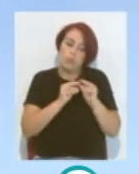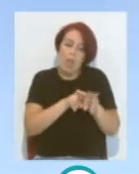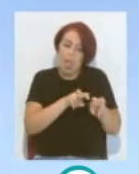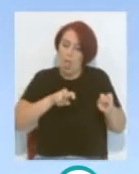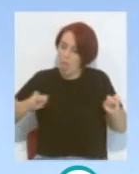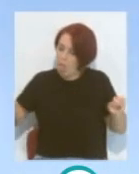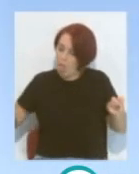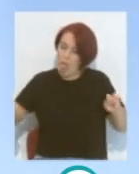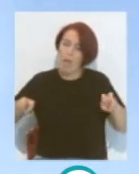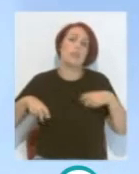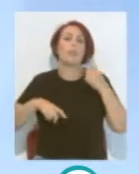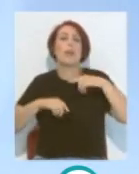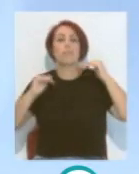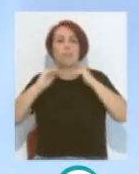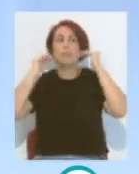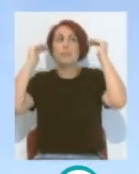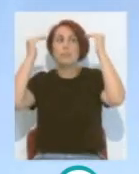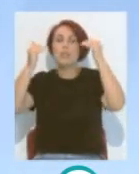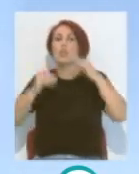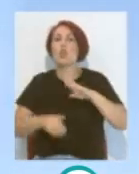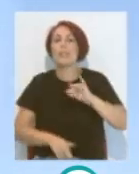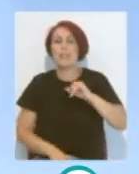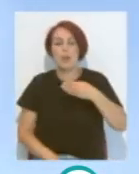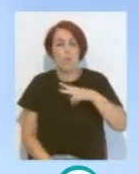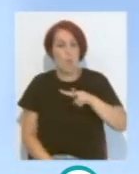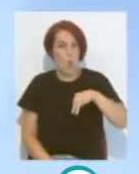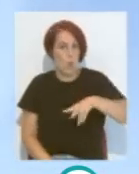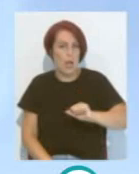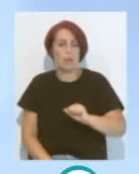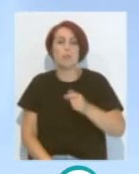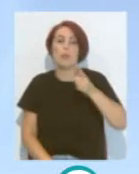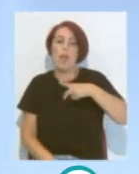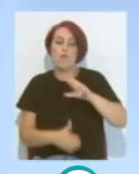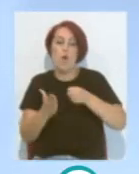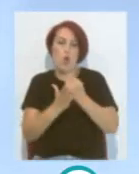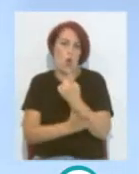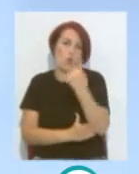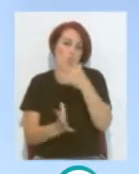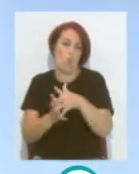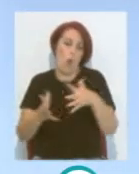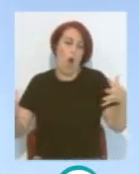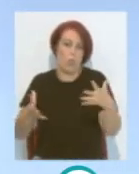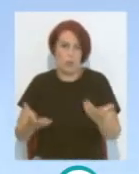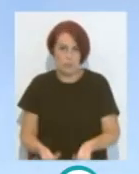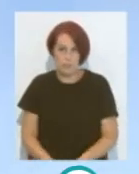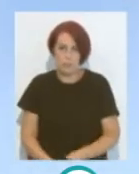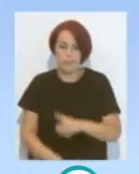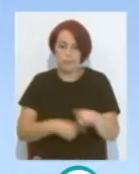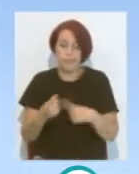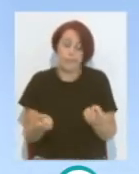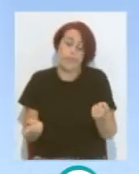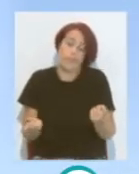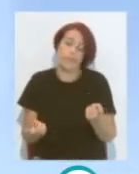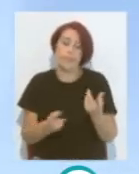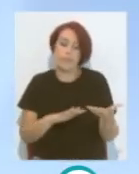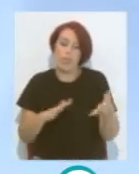hizo el techo de la tribuna Se hizo un fondo norte más grande Después eso pasó a mejor vida